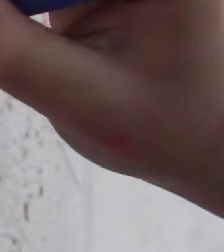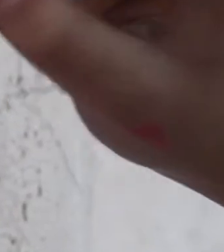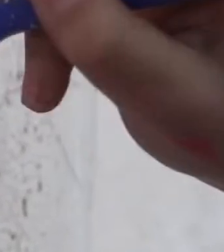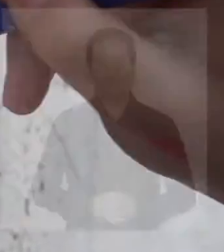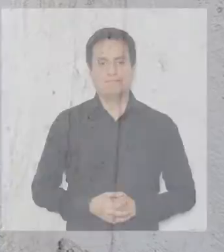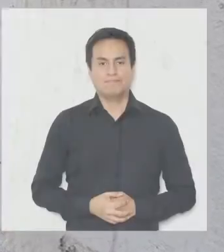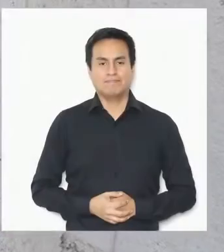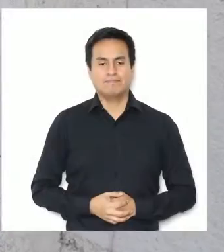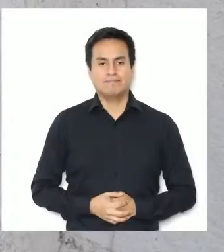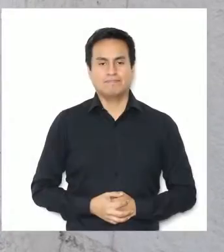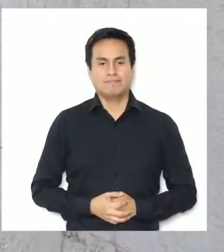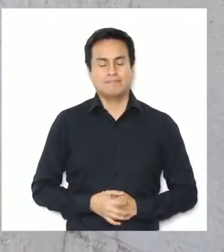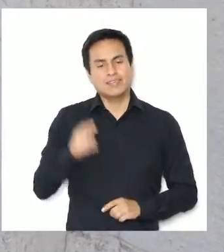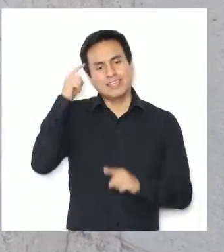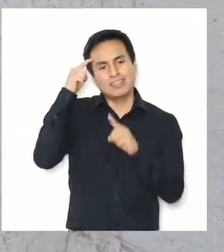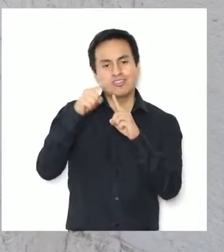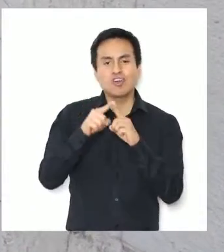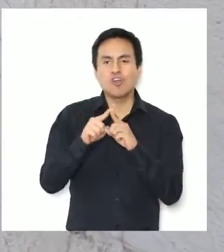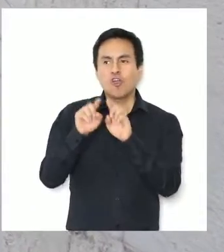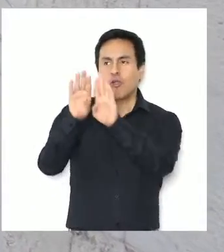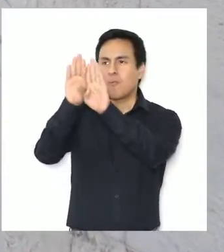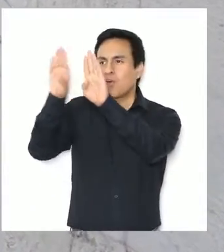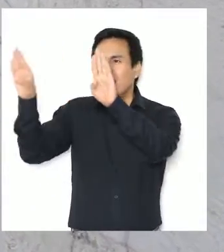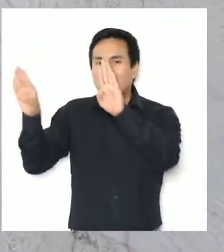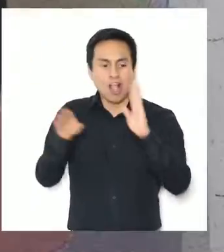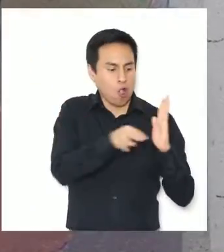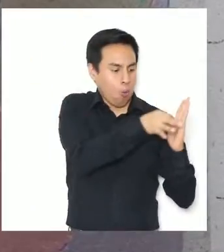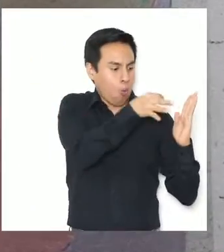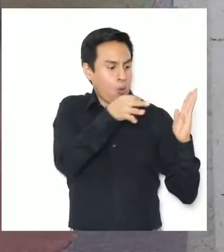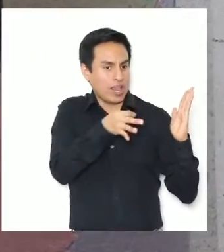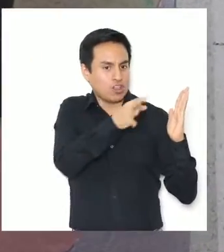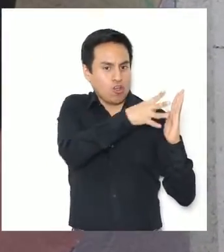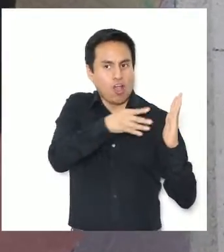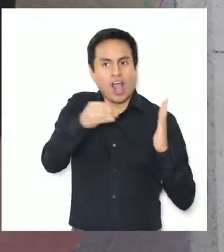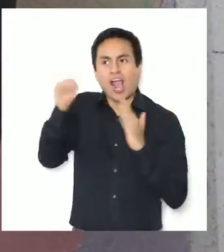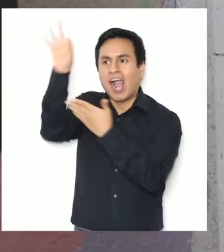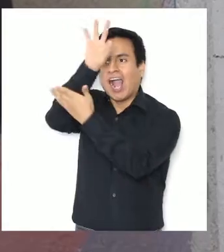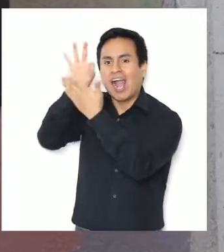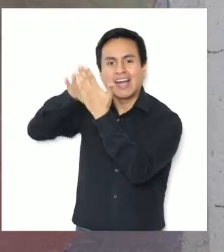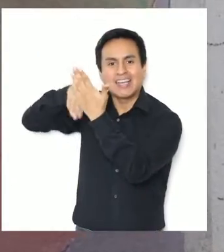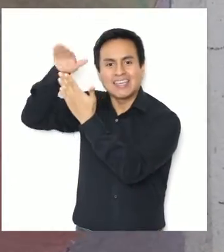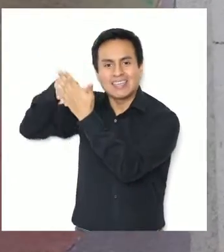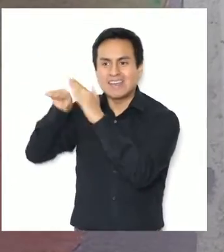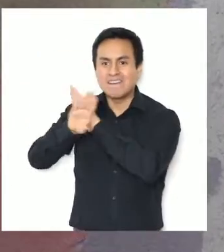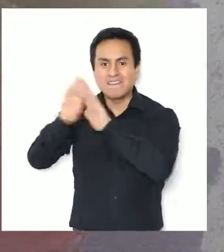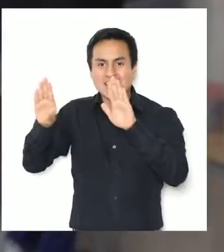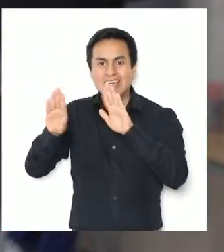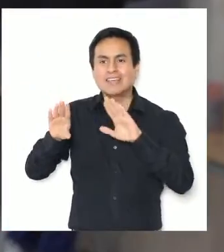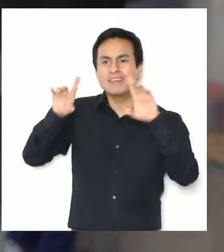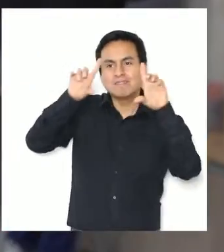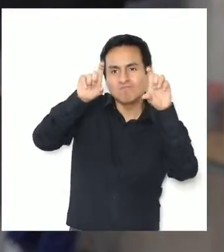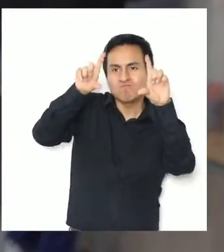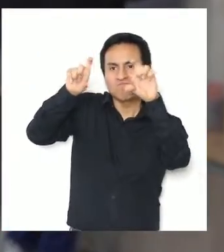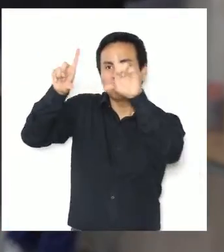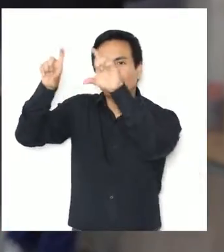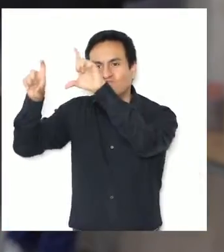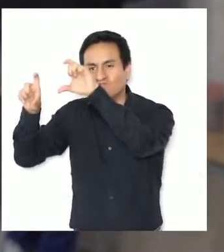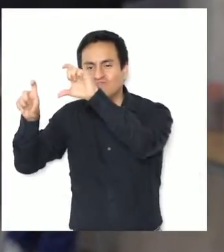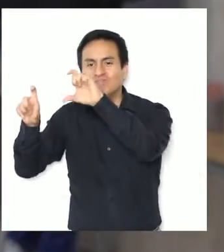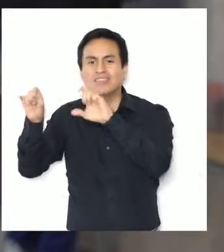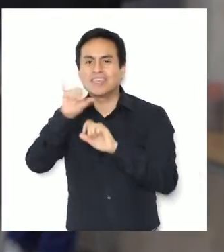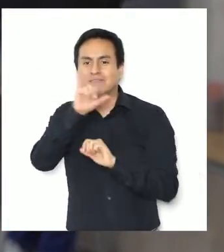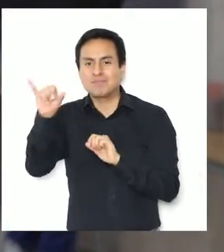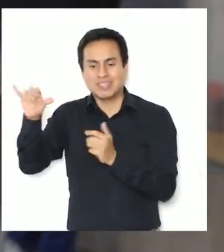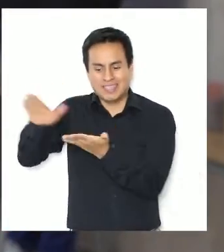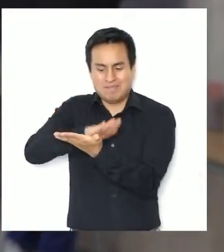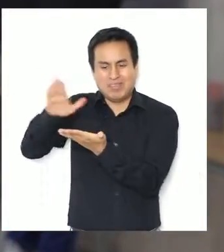La intención es hacer murales sobre cada uno de los cuentos. Luego que estén terminados estos murales, se van a